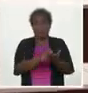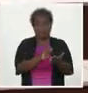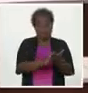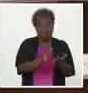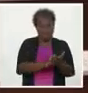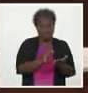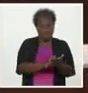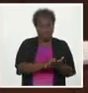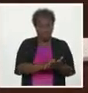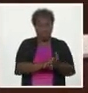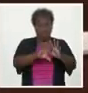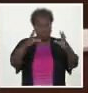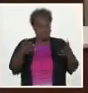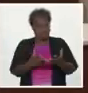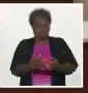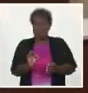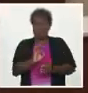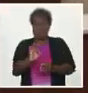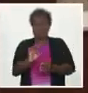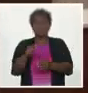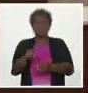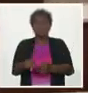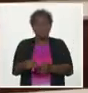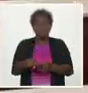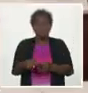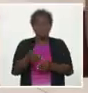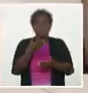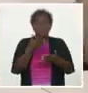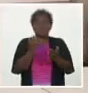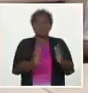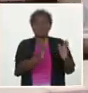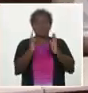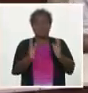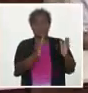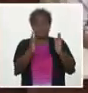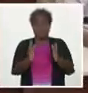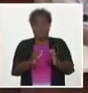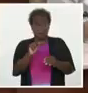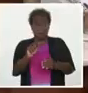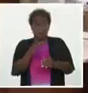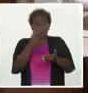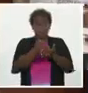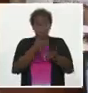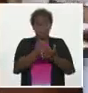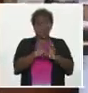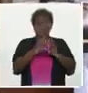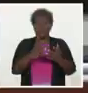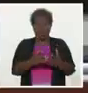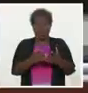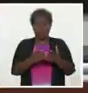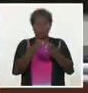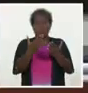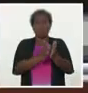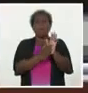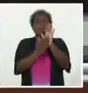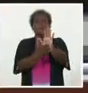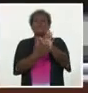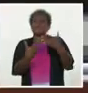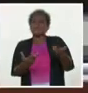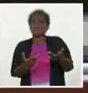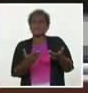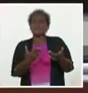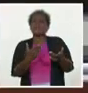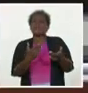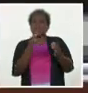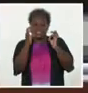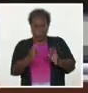candidatos vacunales que en las diferentes fases de ensayos clínicos están mostrando, primero ya todos mostraron seguridad, pero también están mostrando,